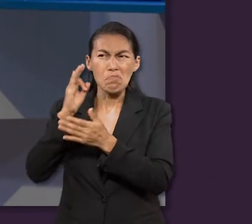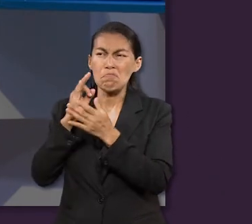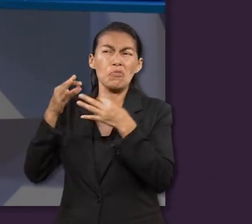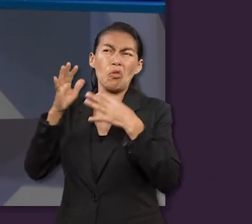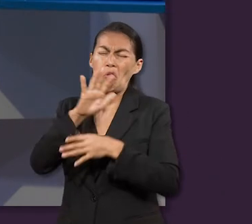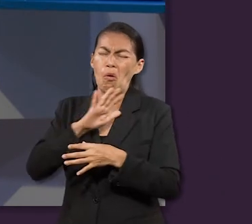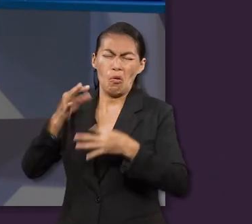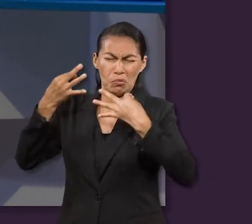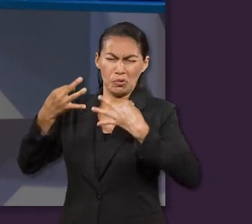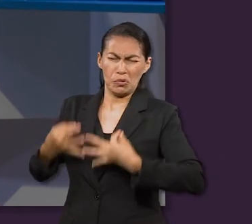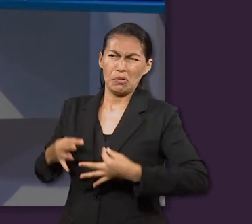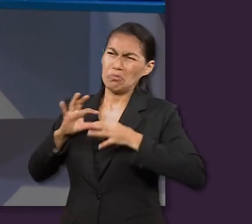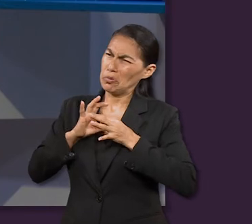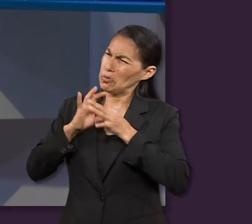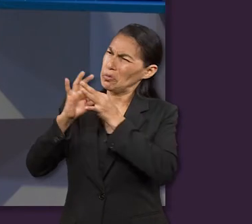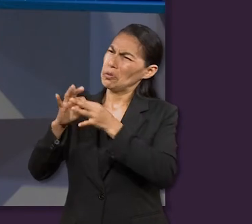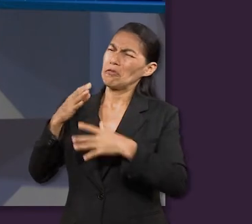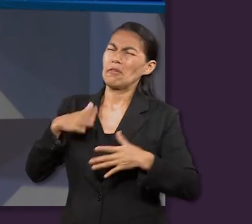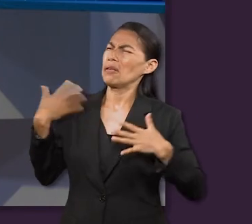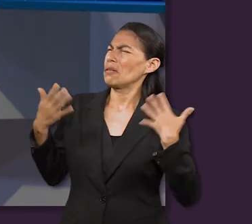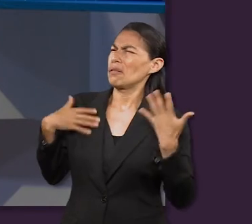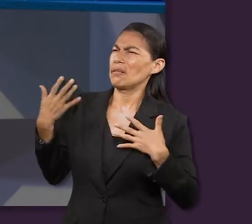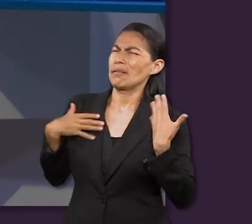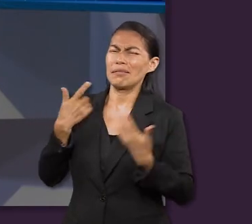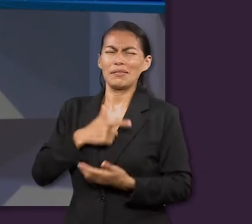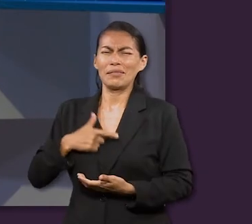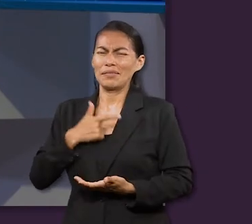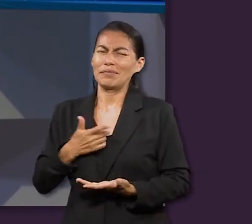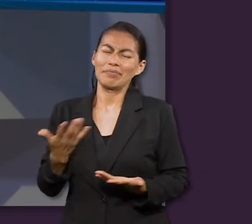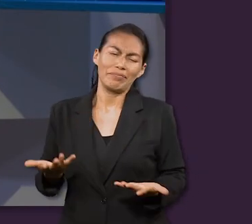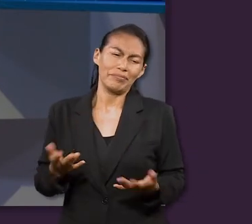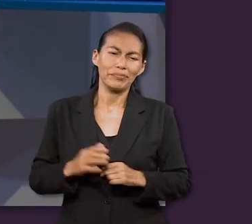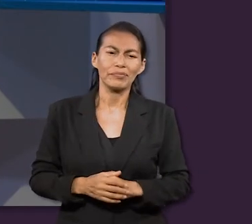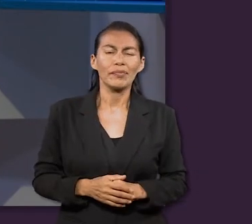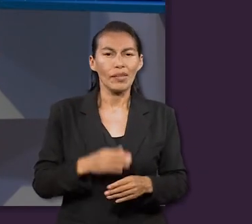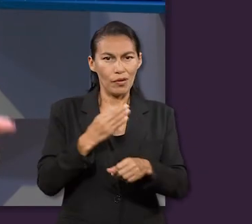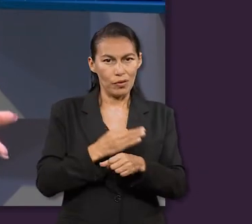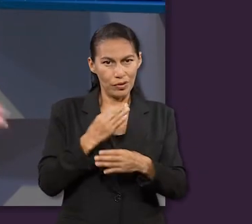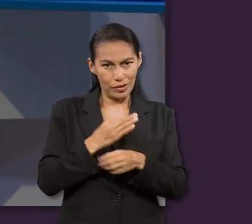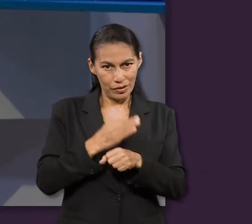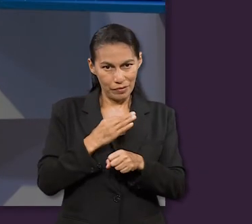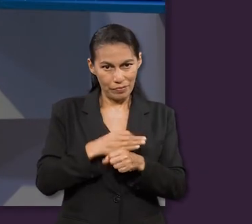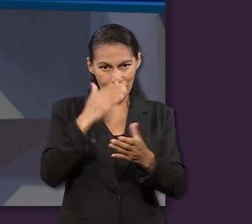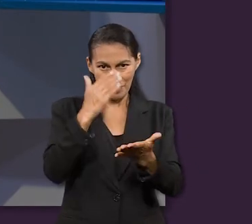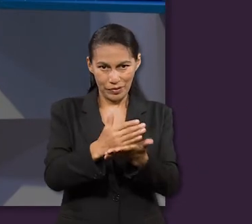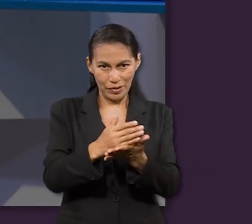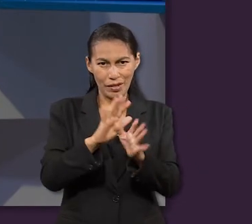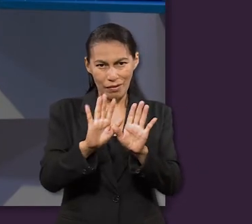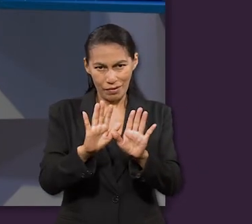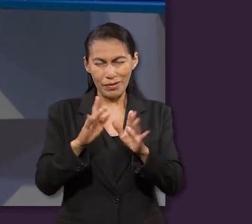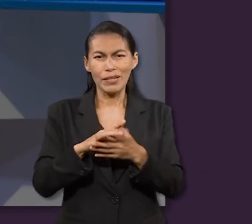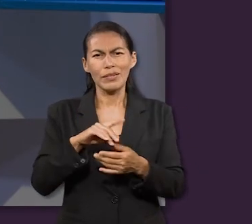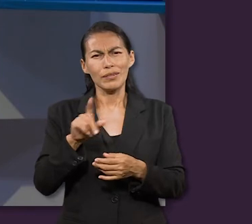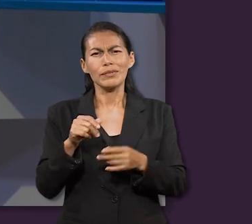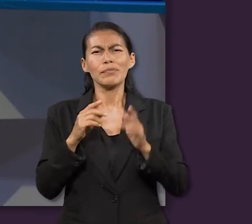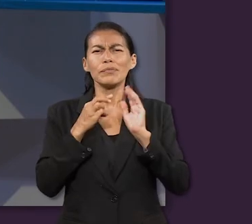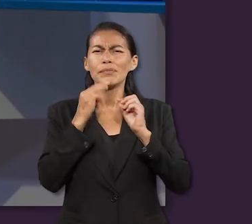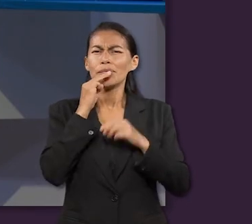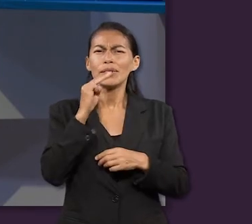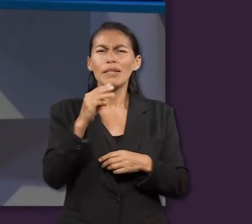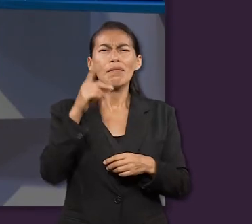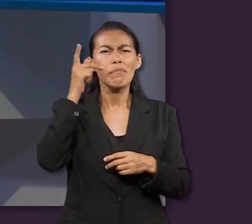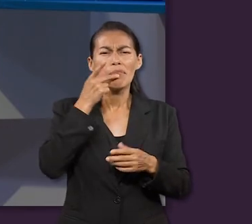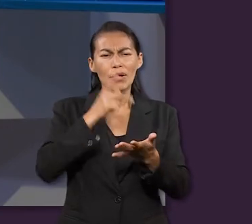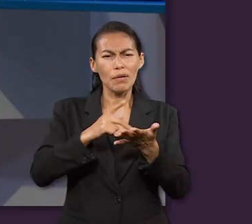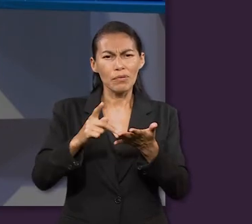bueno, vamos a tener este comentario a consideración. Ahorita vamos a tener una pequeña pausa para también escucharlos a ustedes sobre este mensaje que